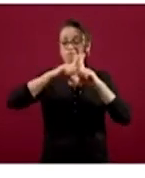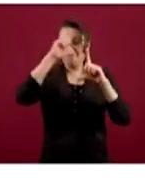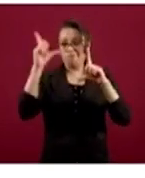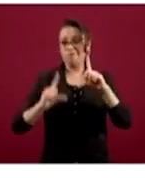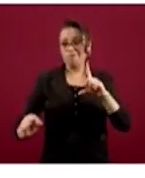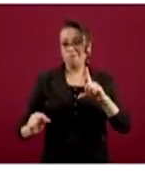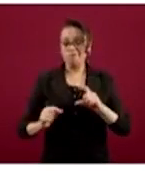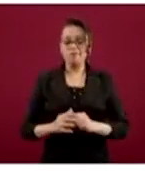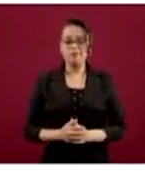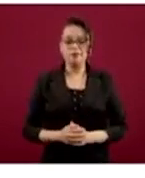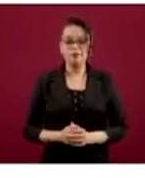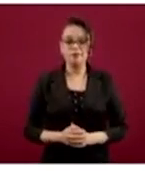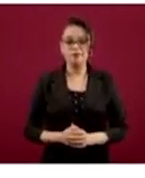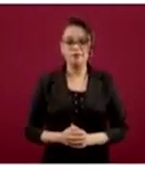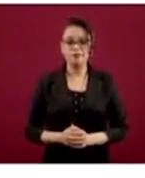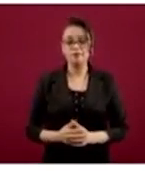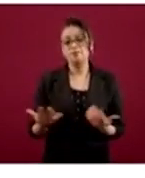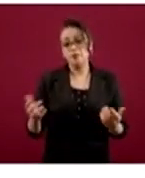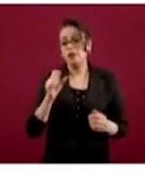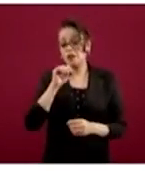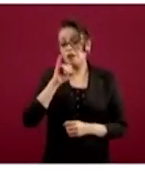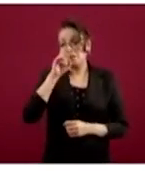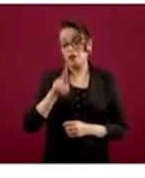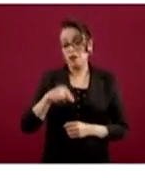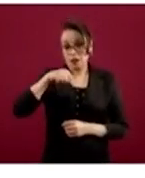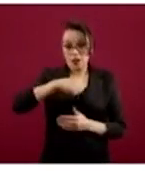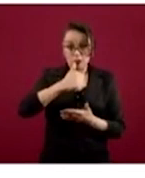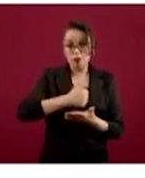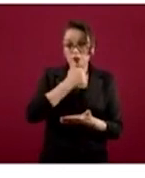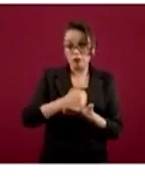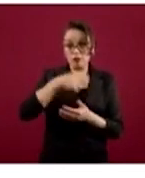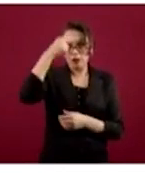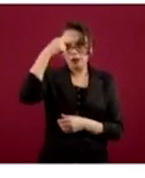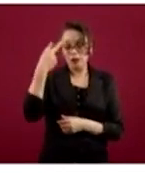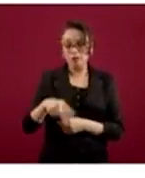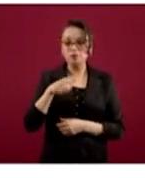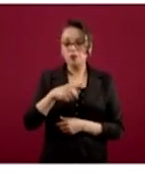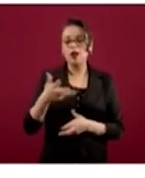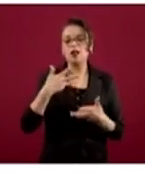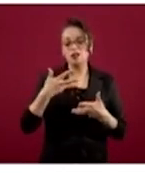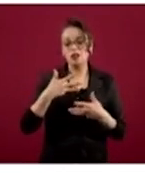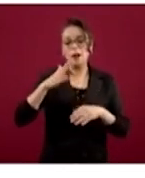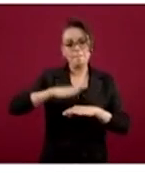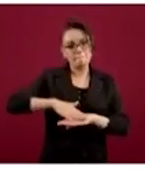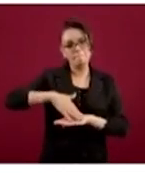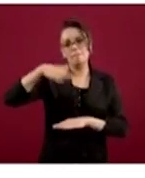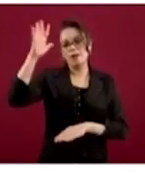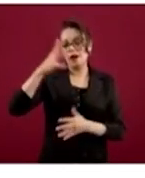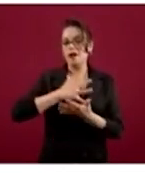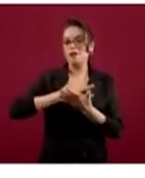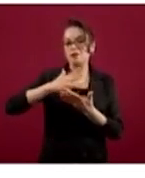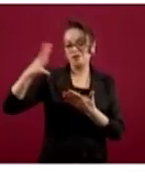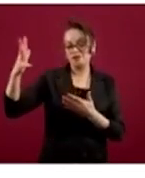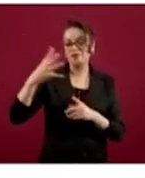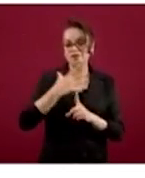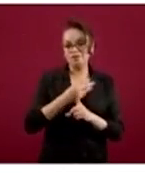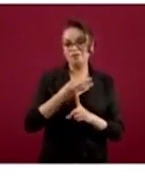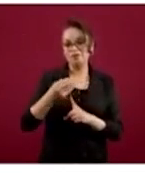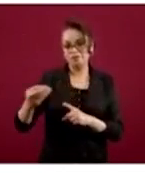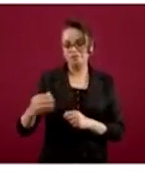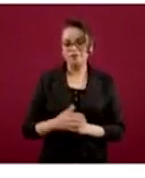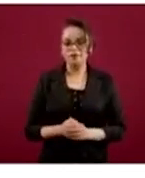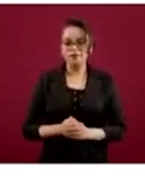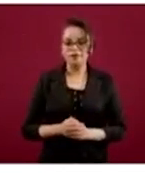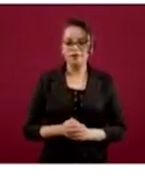República. Y si bien es cierto, Ciudad de México continuaría en un momento con esta mayor carga, ya la diferencia por tasa de incidencia